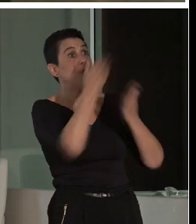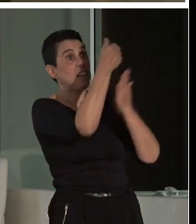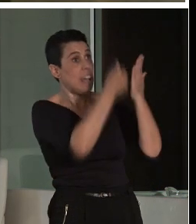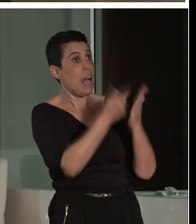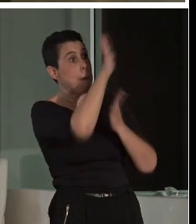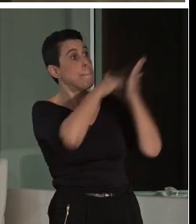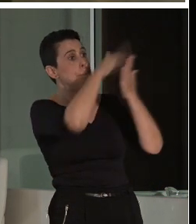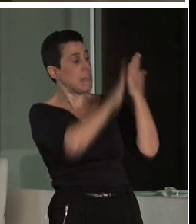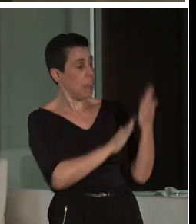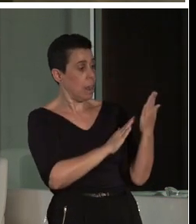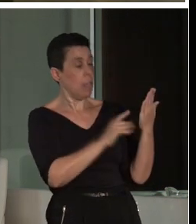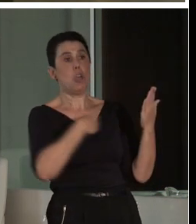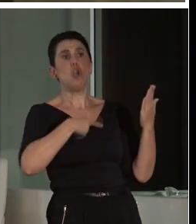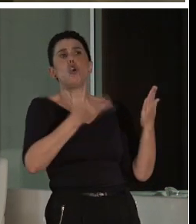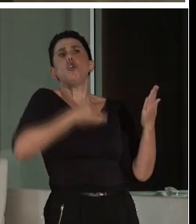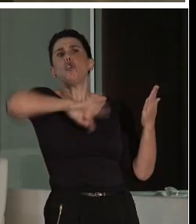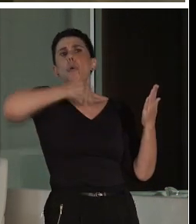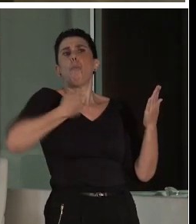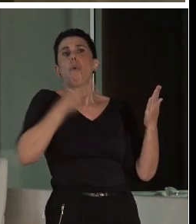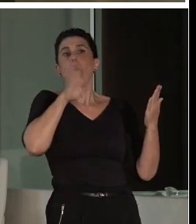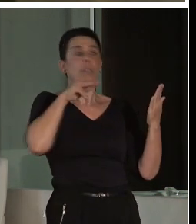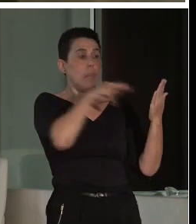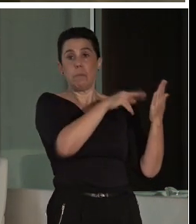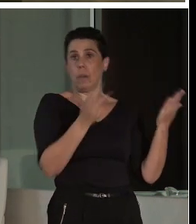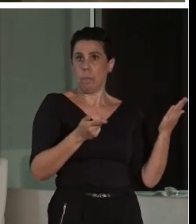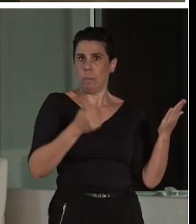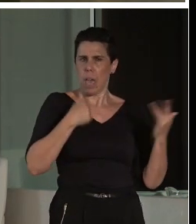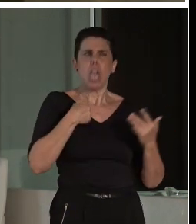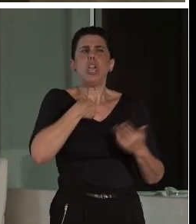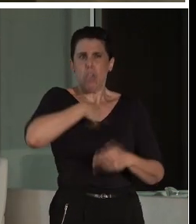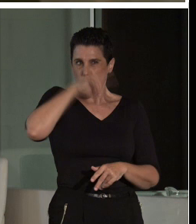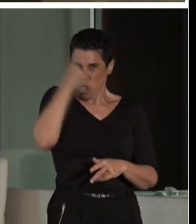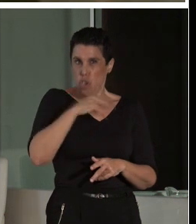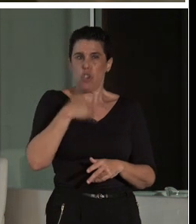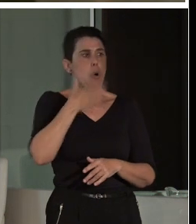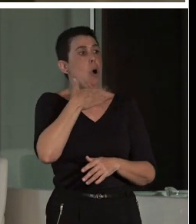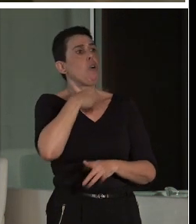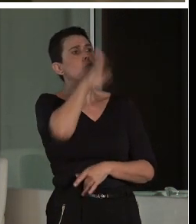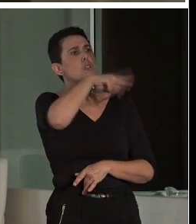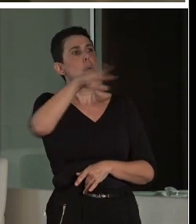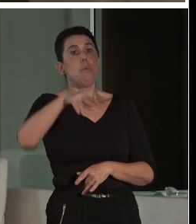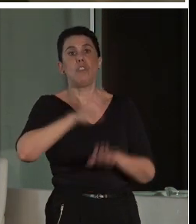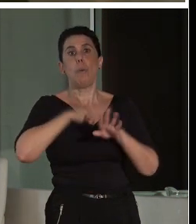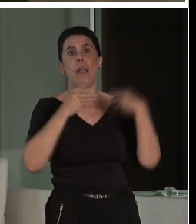que… Yo conozco museos donde para ver una pieza te entra un dolor de cervicales horroroso. Así.